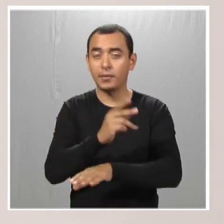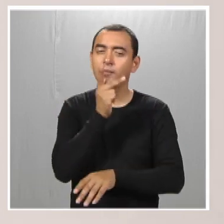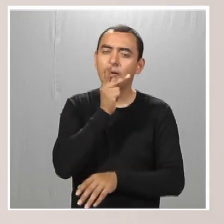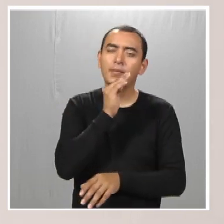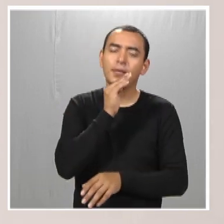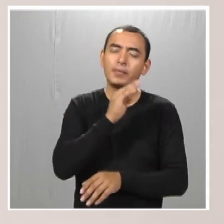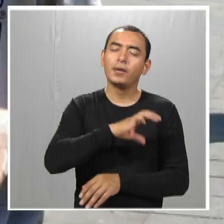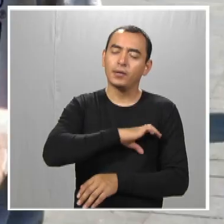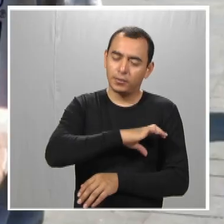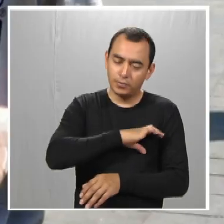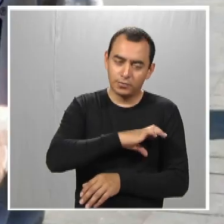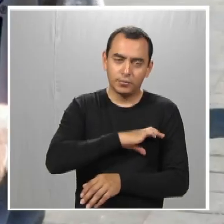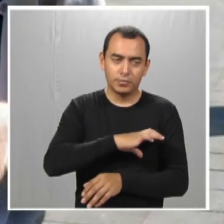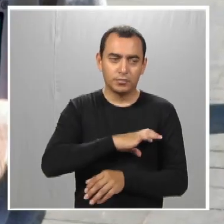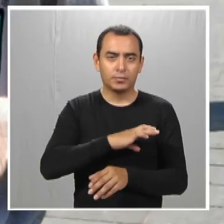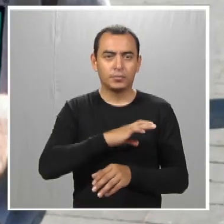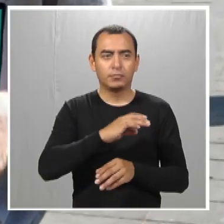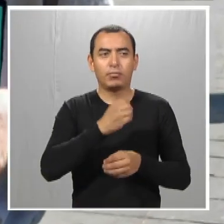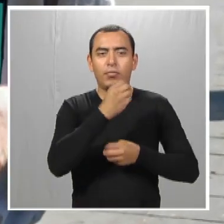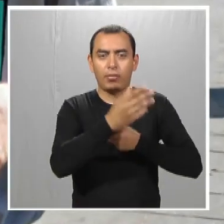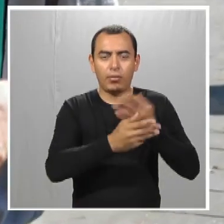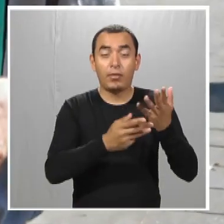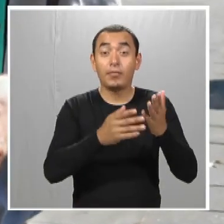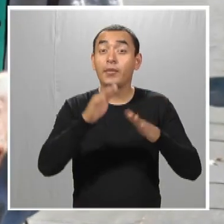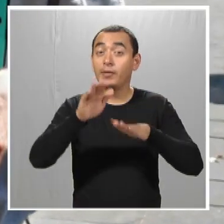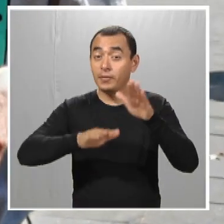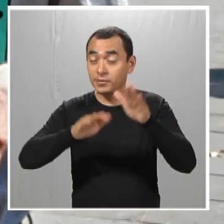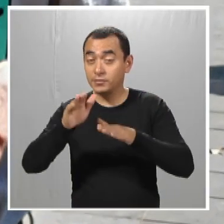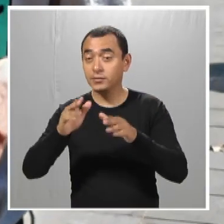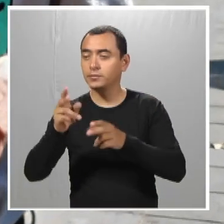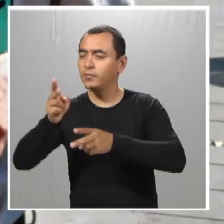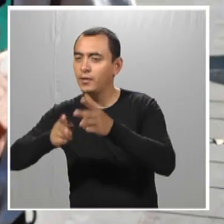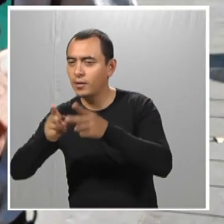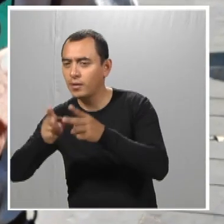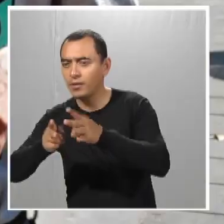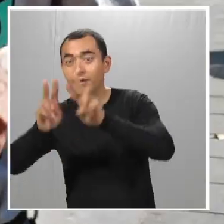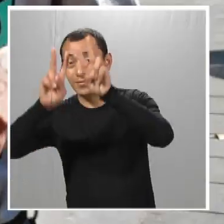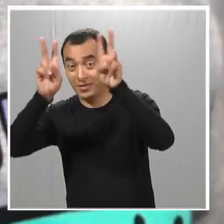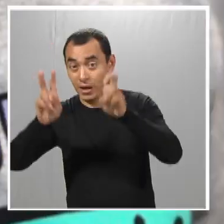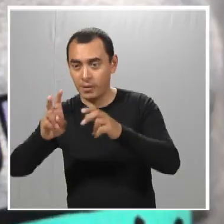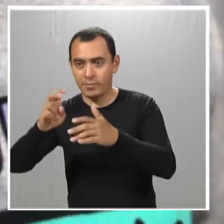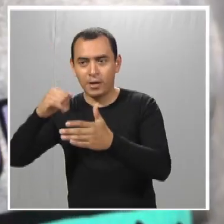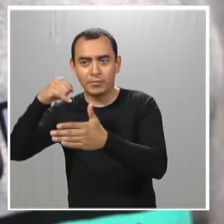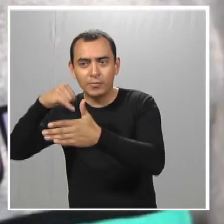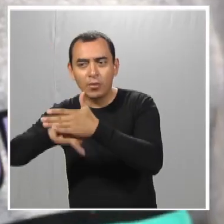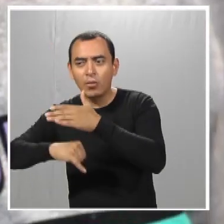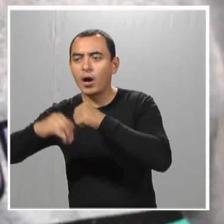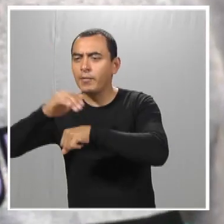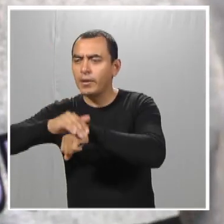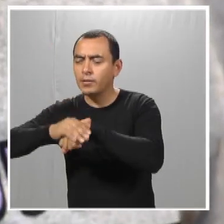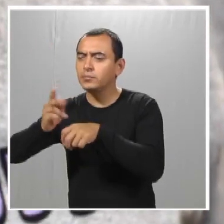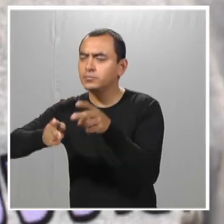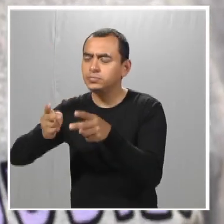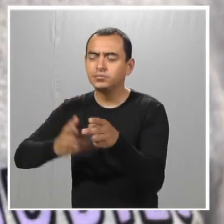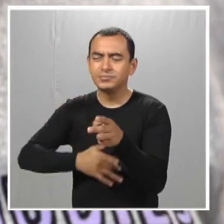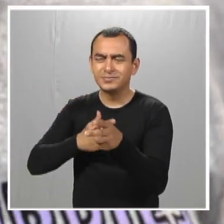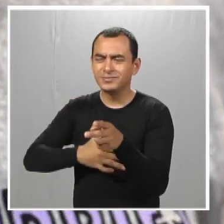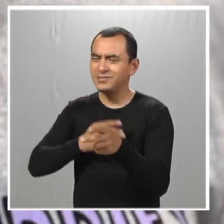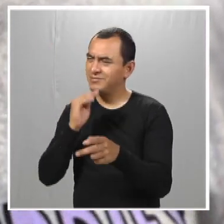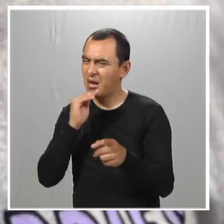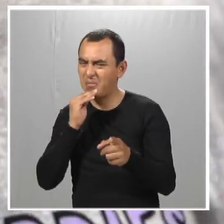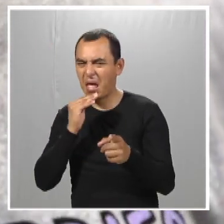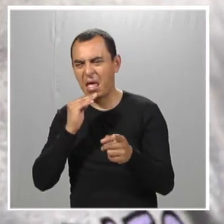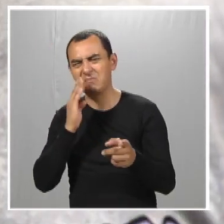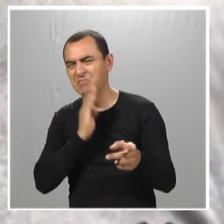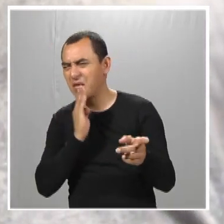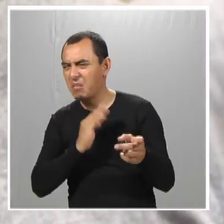los papás y sean muy abiertos con los papás, hay pláticas, hay cosas que quieres platicarlas con los amigos, o ¿cómo te sientes? ¿no? Me cae mal mi